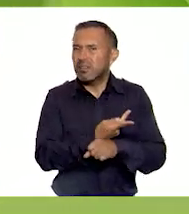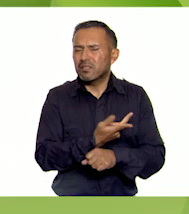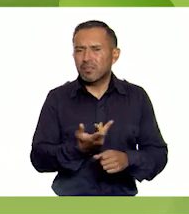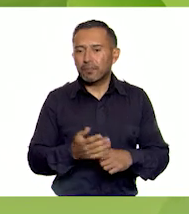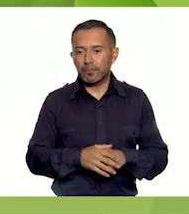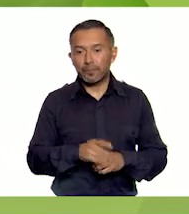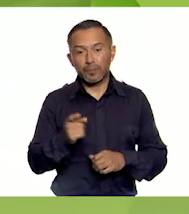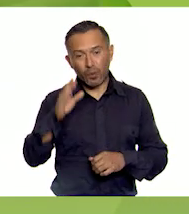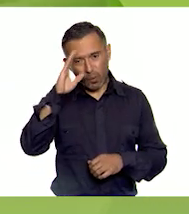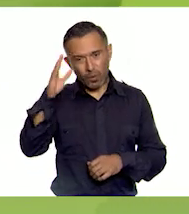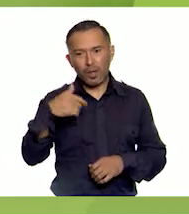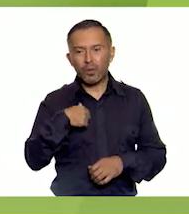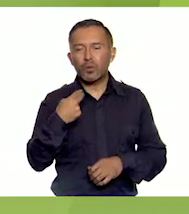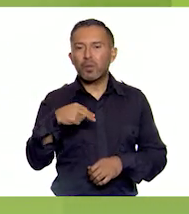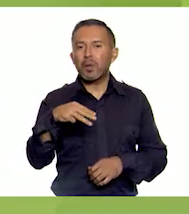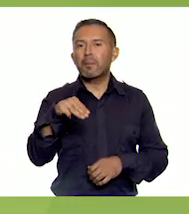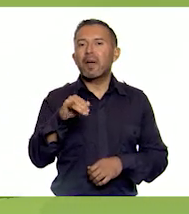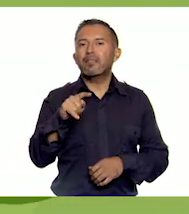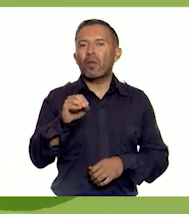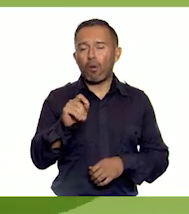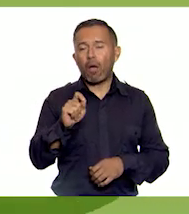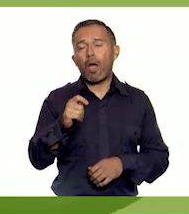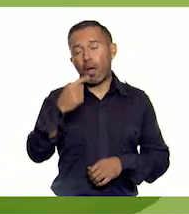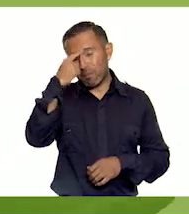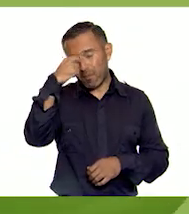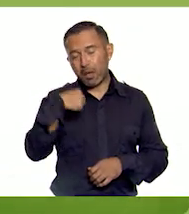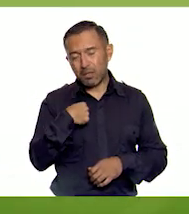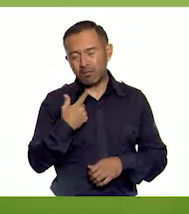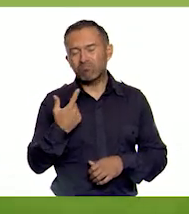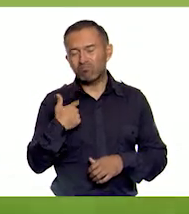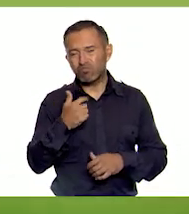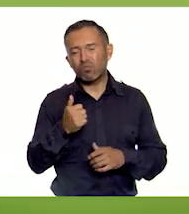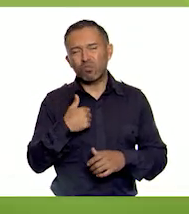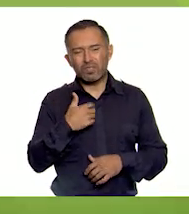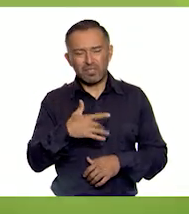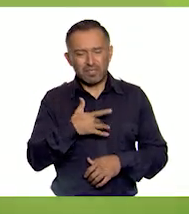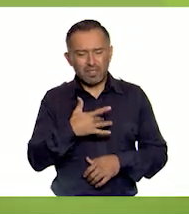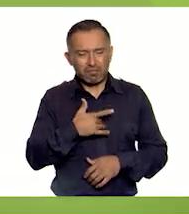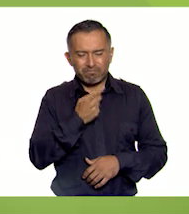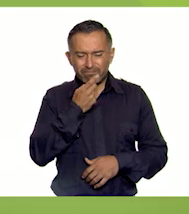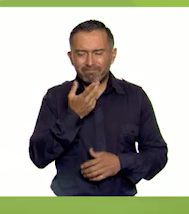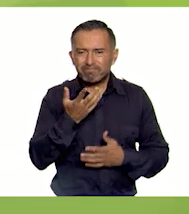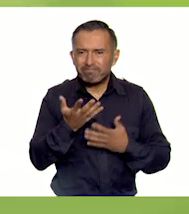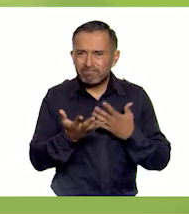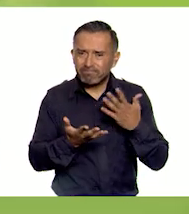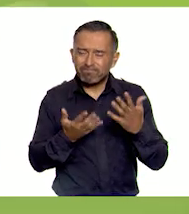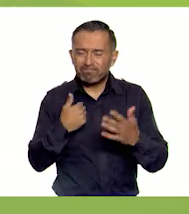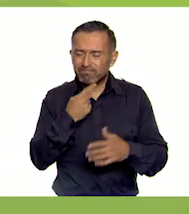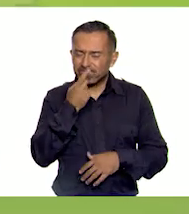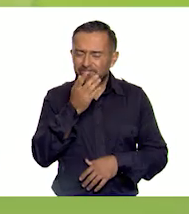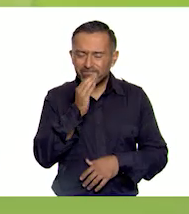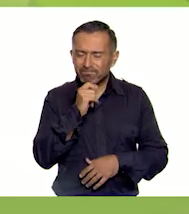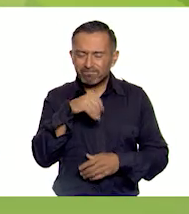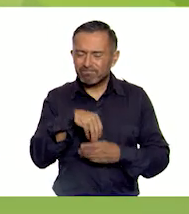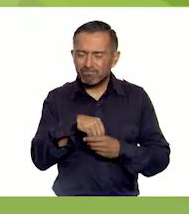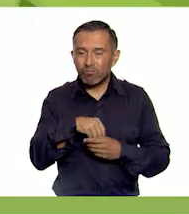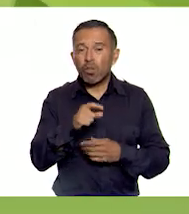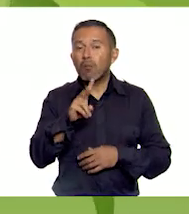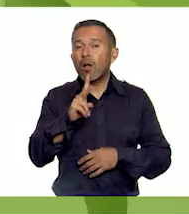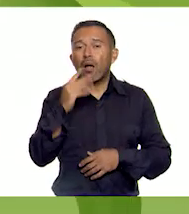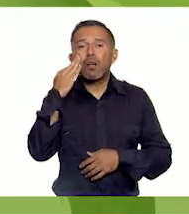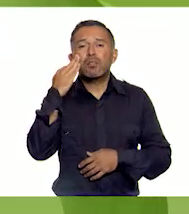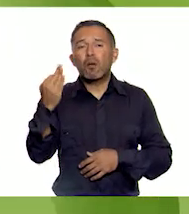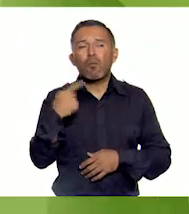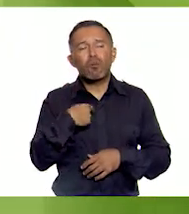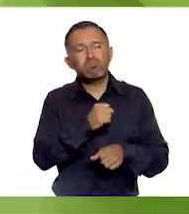soy Mato Delgadillo. A mí me cuesta un poco de trabajo decir cómo me siento. Durante el tiempo que ha durado este confinamiento,